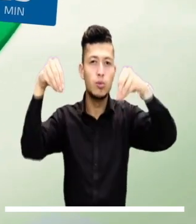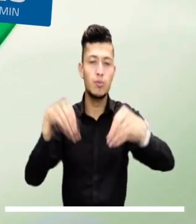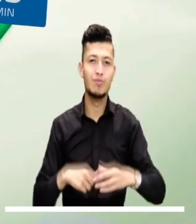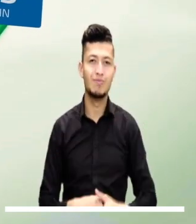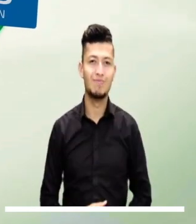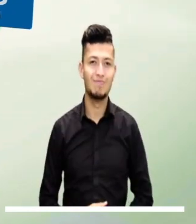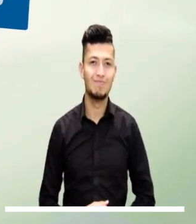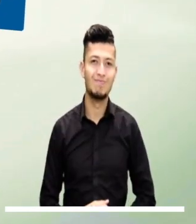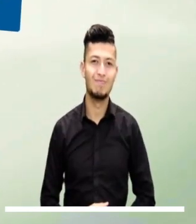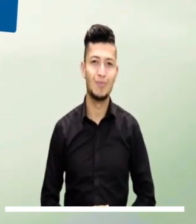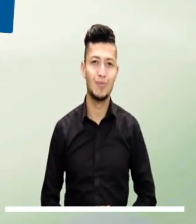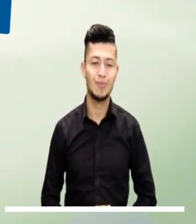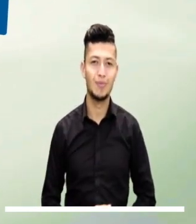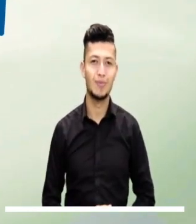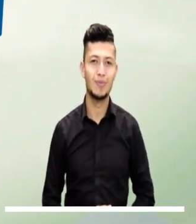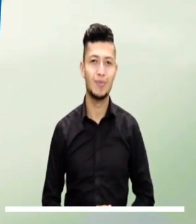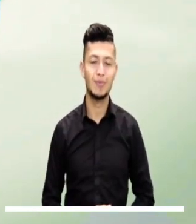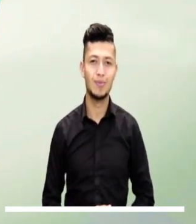seco.